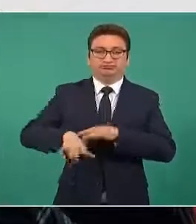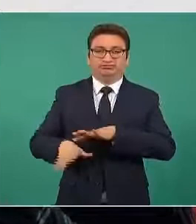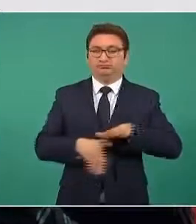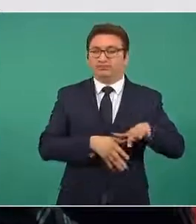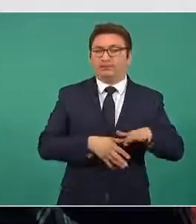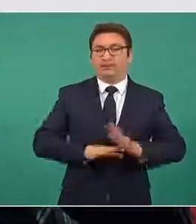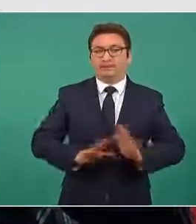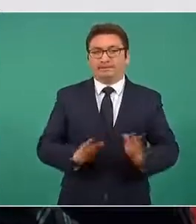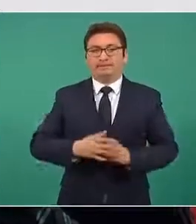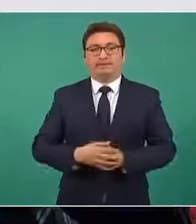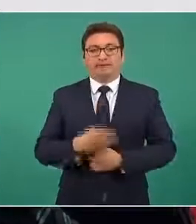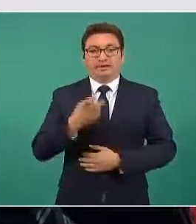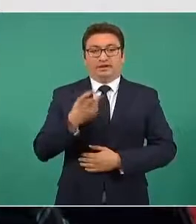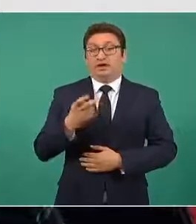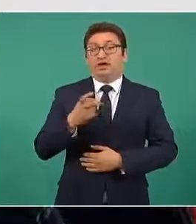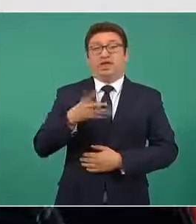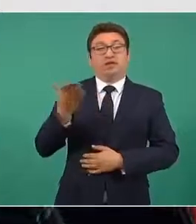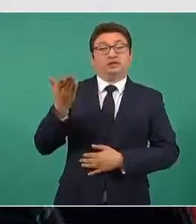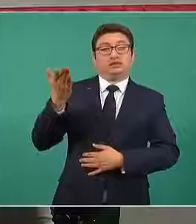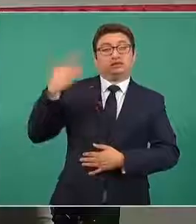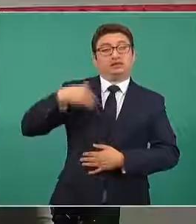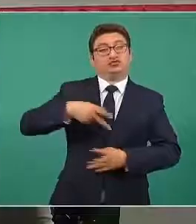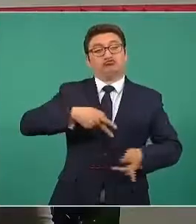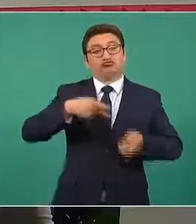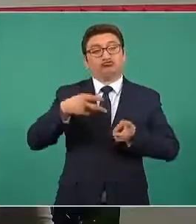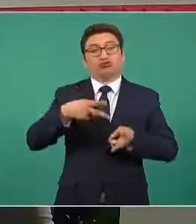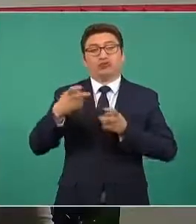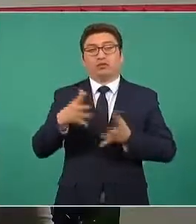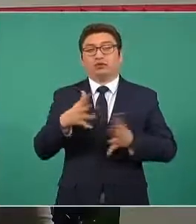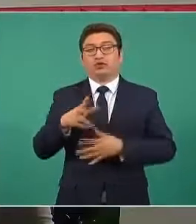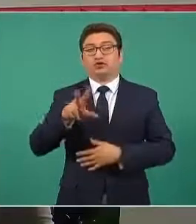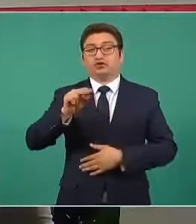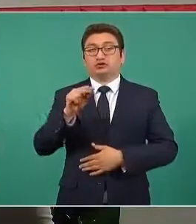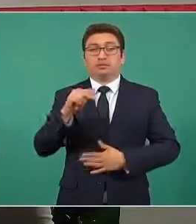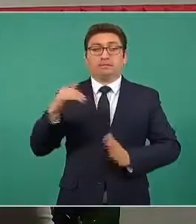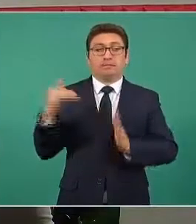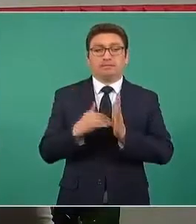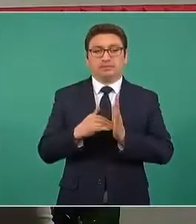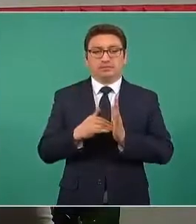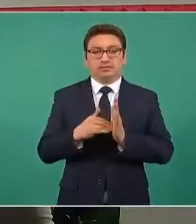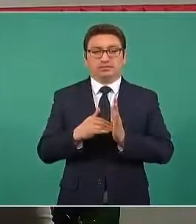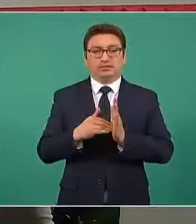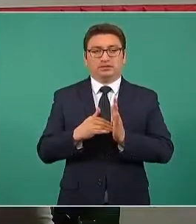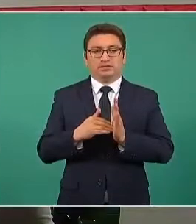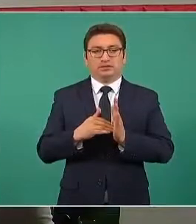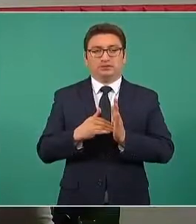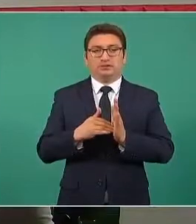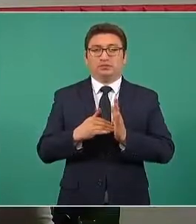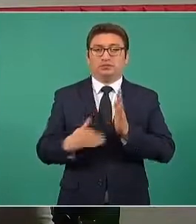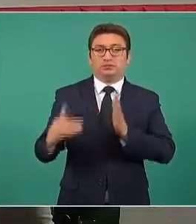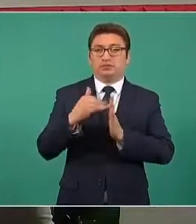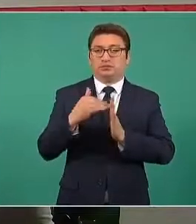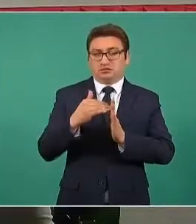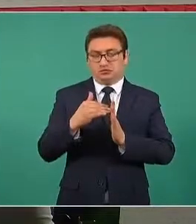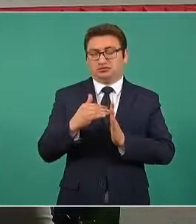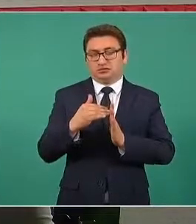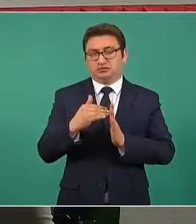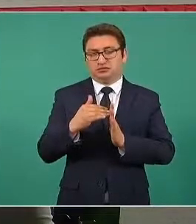se robaban alrededor de ochenta mil millones